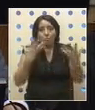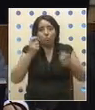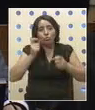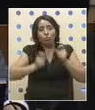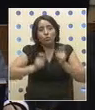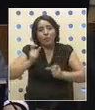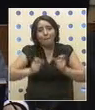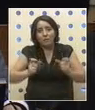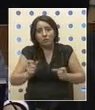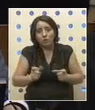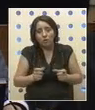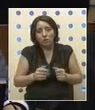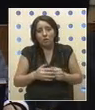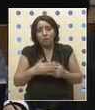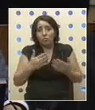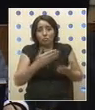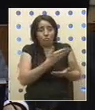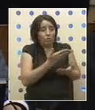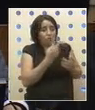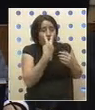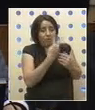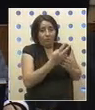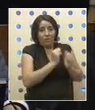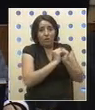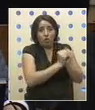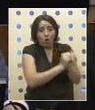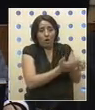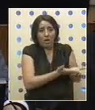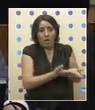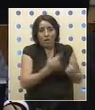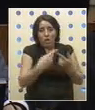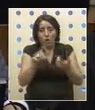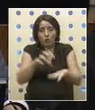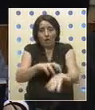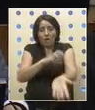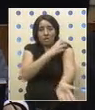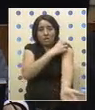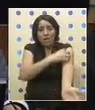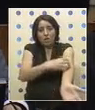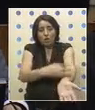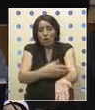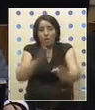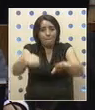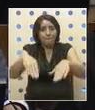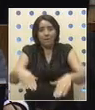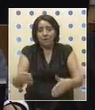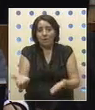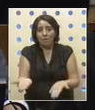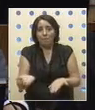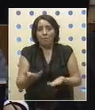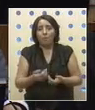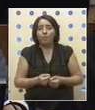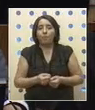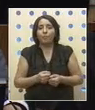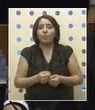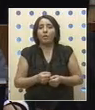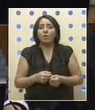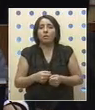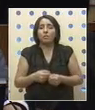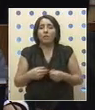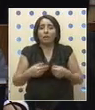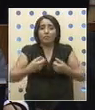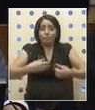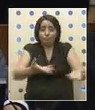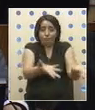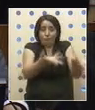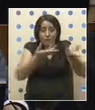repito, y lo pueden ver los colegas que son parte de otra región del país donde está ocurriendo lo mismo, que han sido adjudicatarios